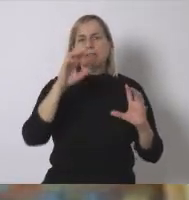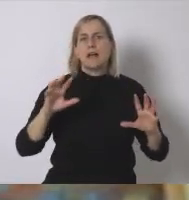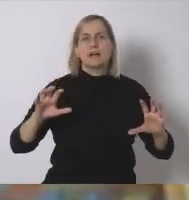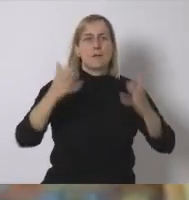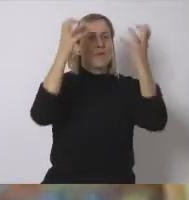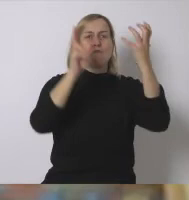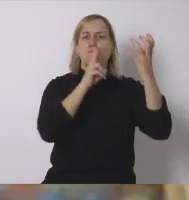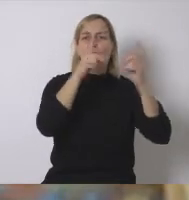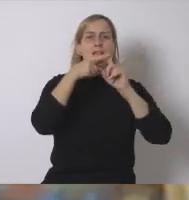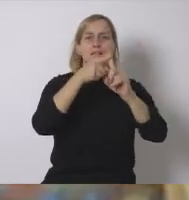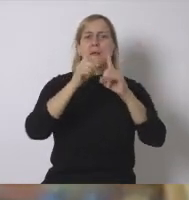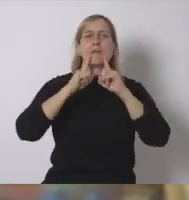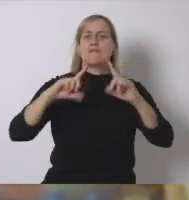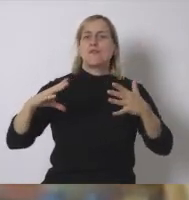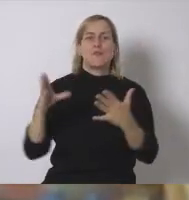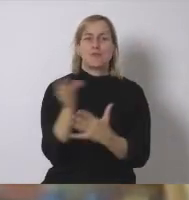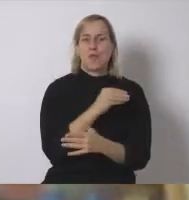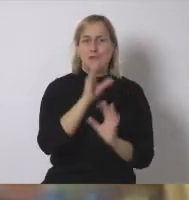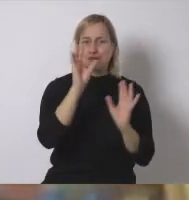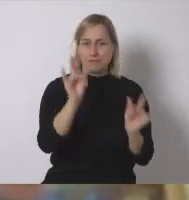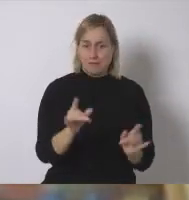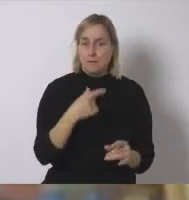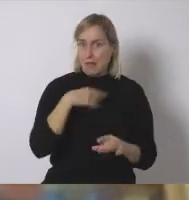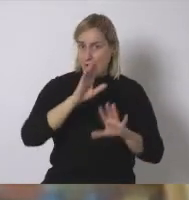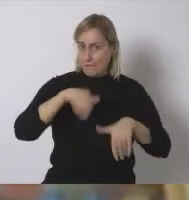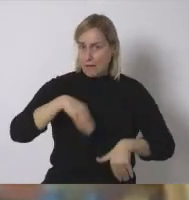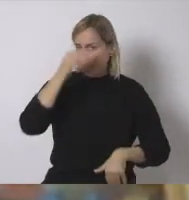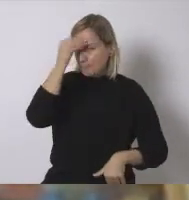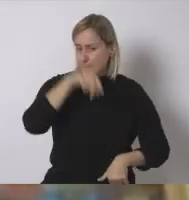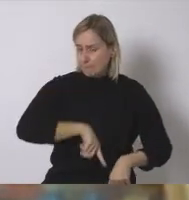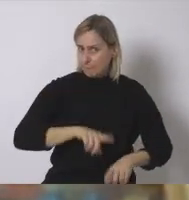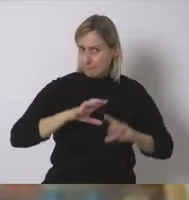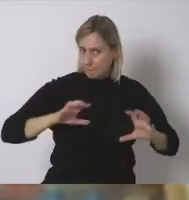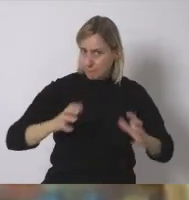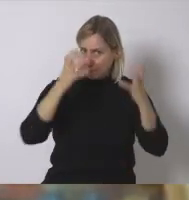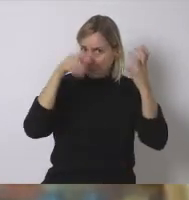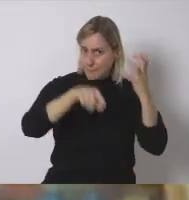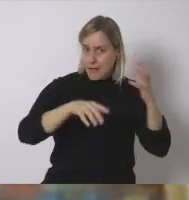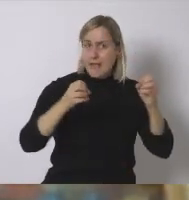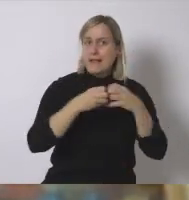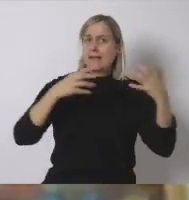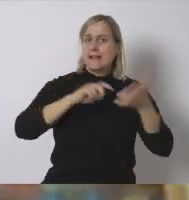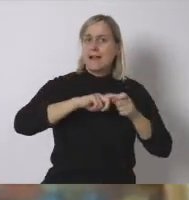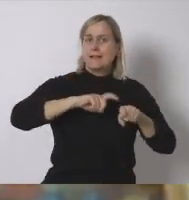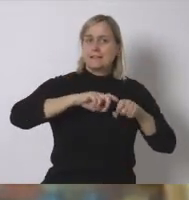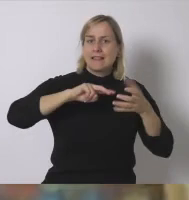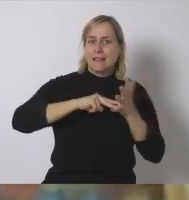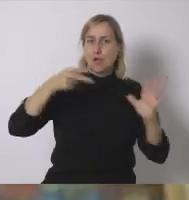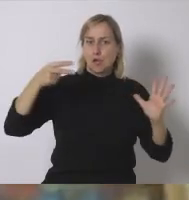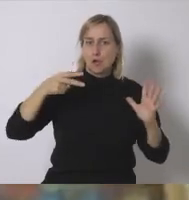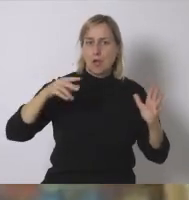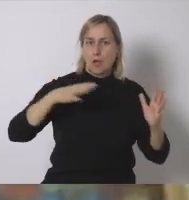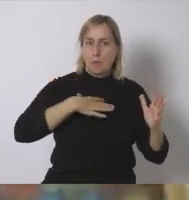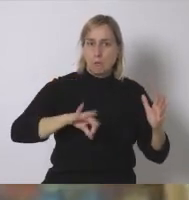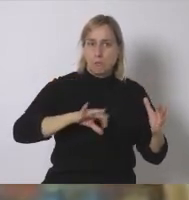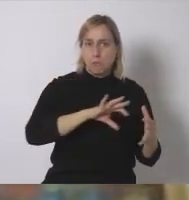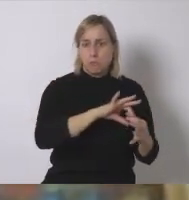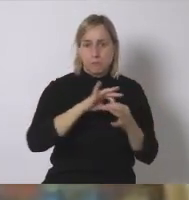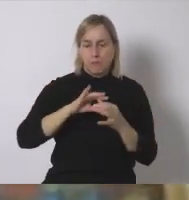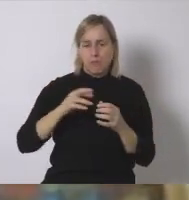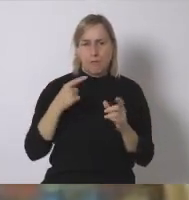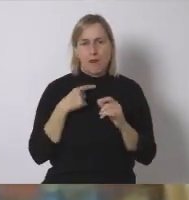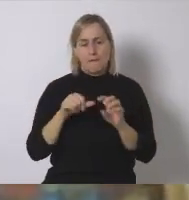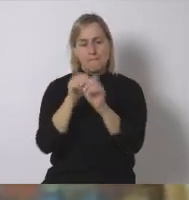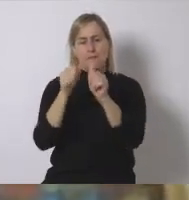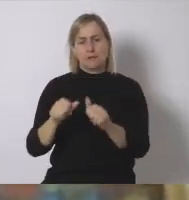el bien de todos y yo me pregunto si esta revolución de las energías tecnológicas no puede estar repitiendo algunos patrones